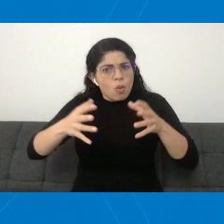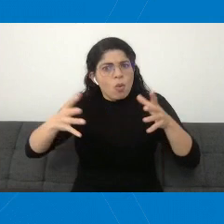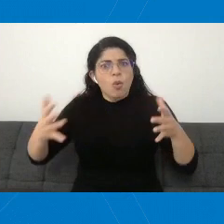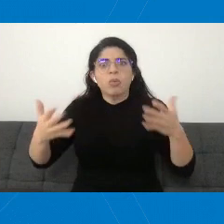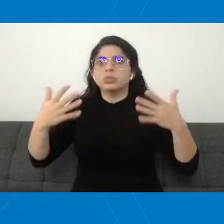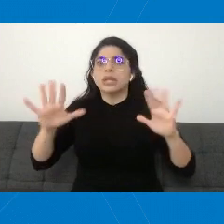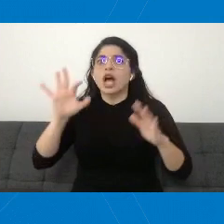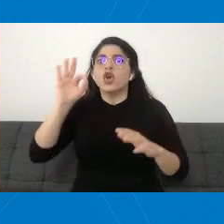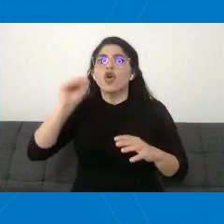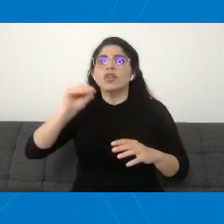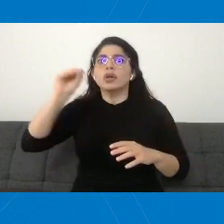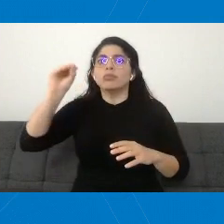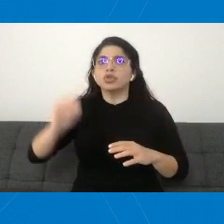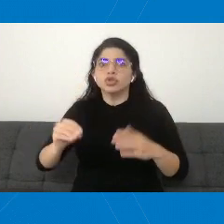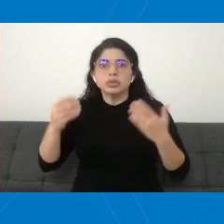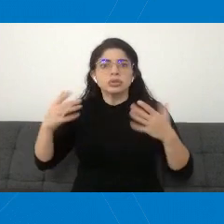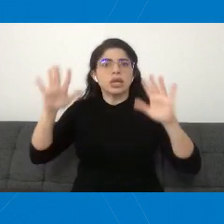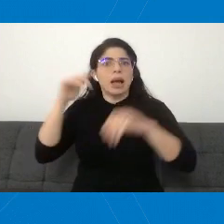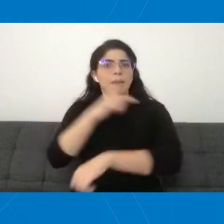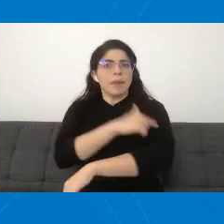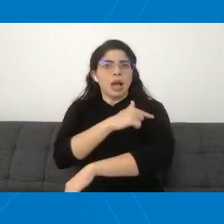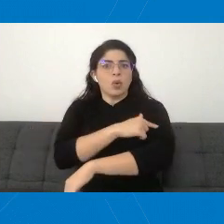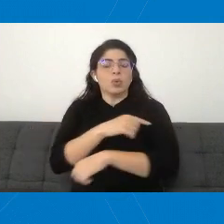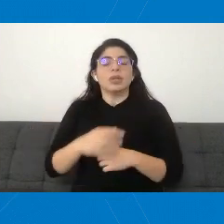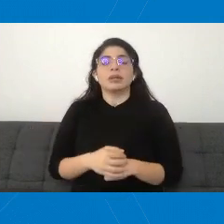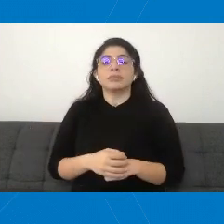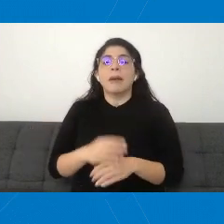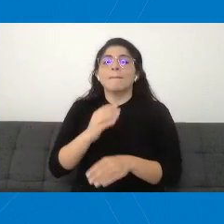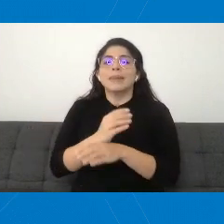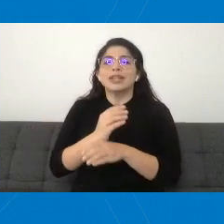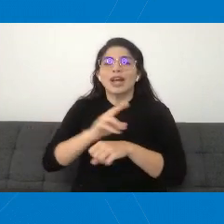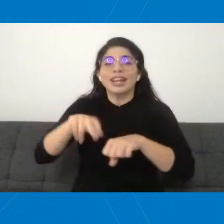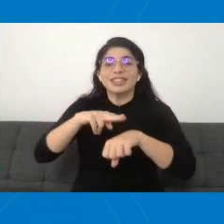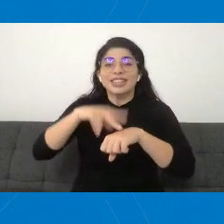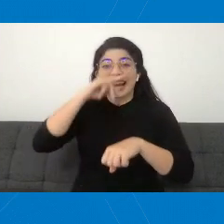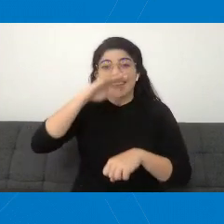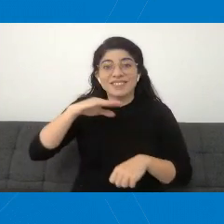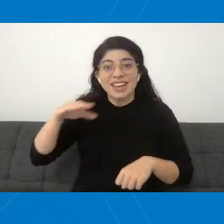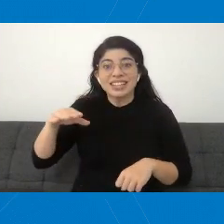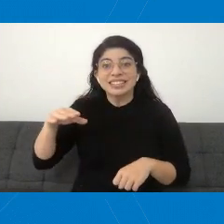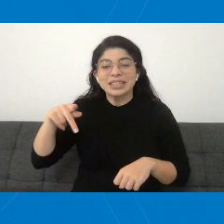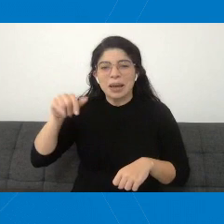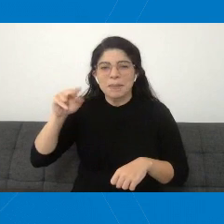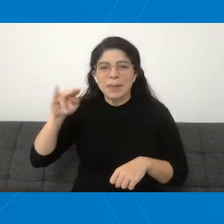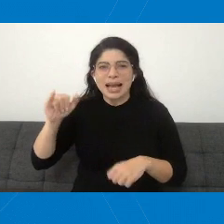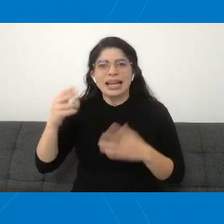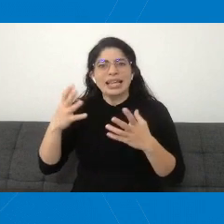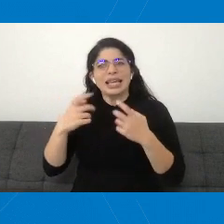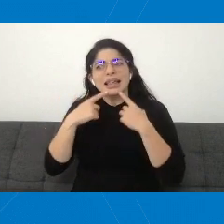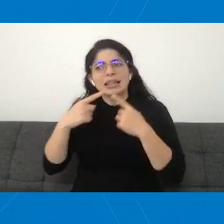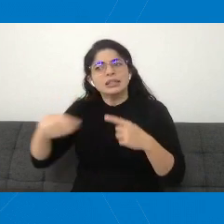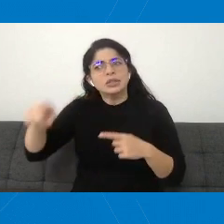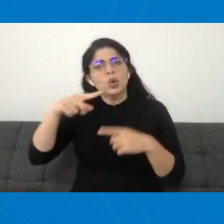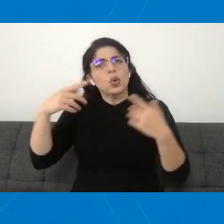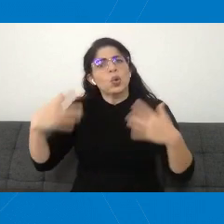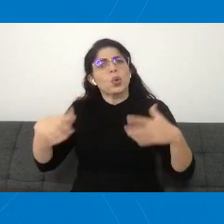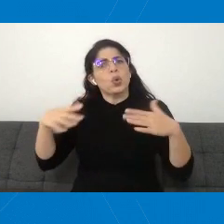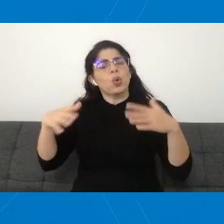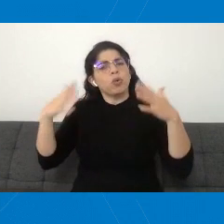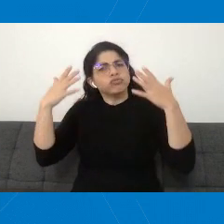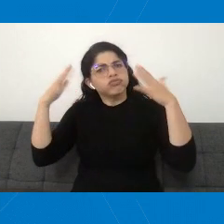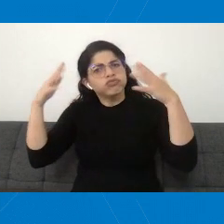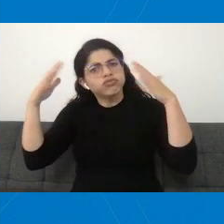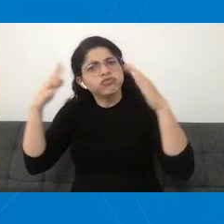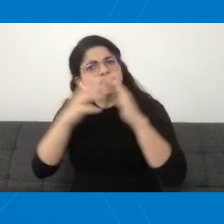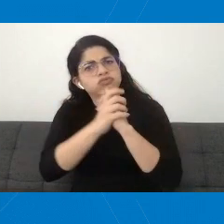ciento, y el Patronato Nacional de la Infancia quiere felicitar y resaltar la labor de los